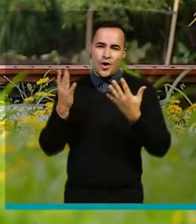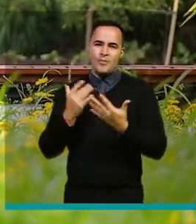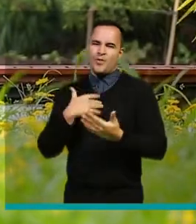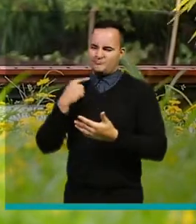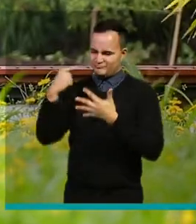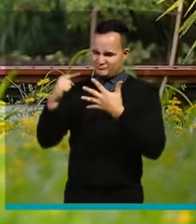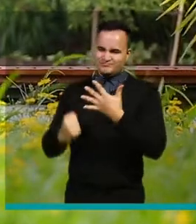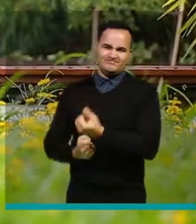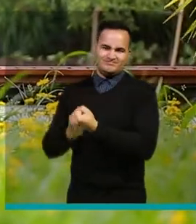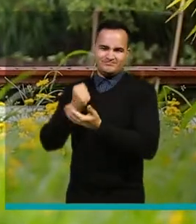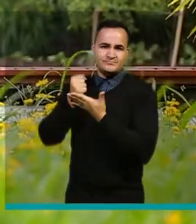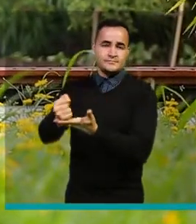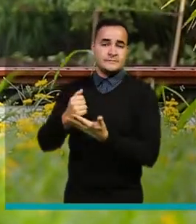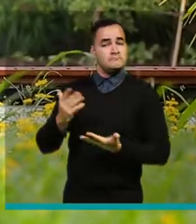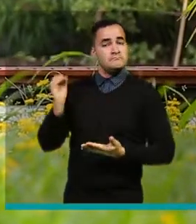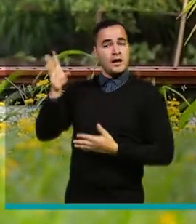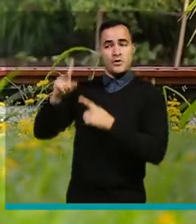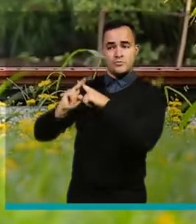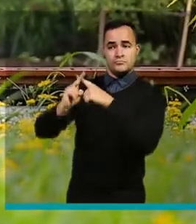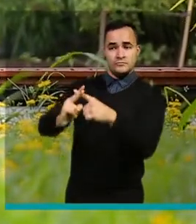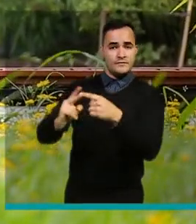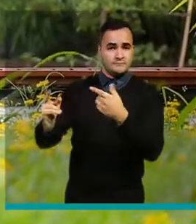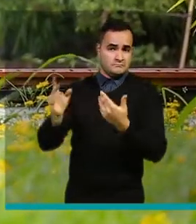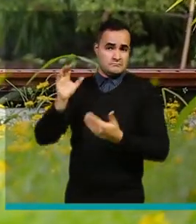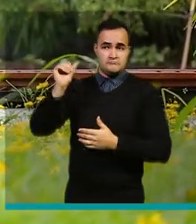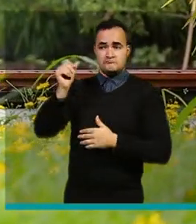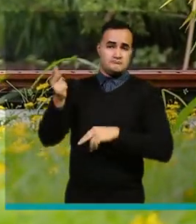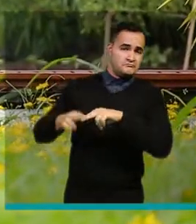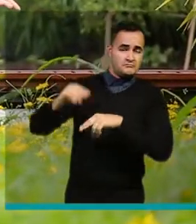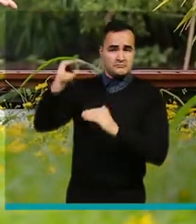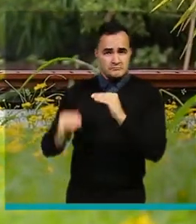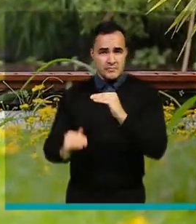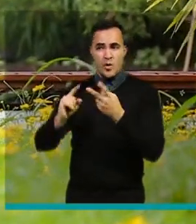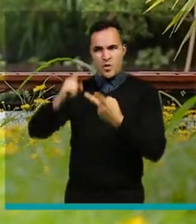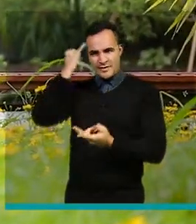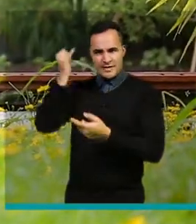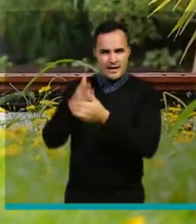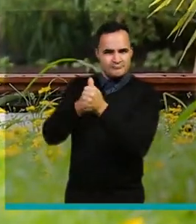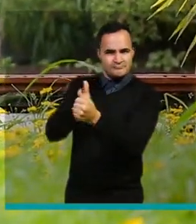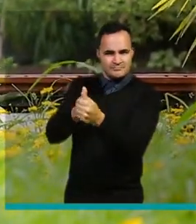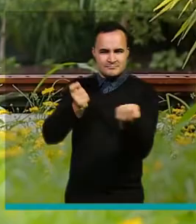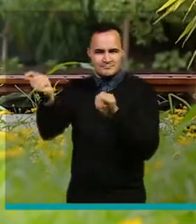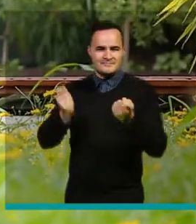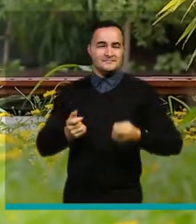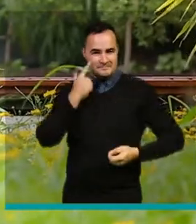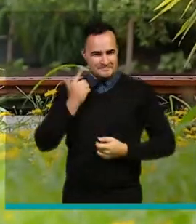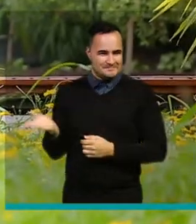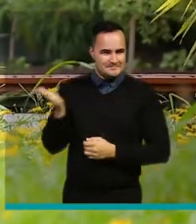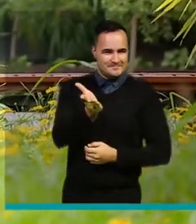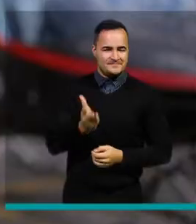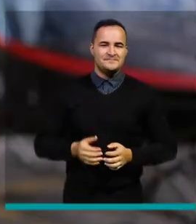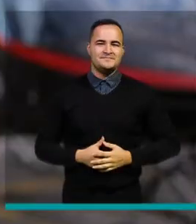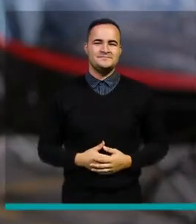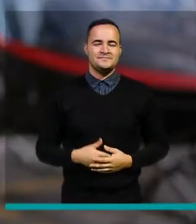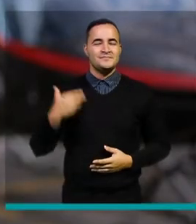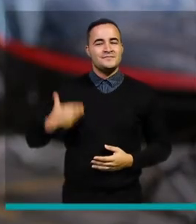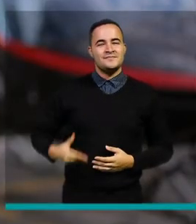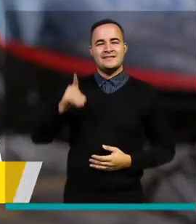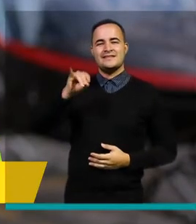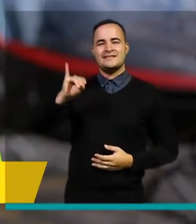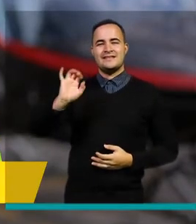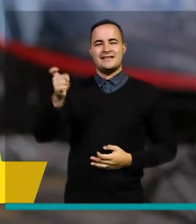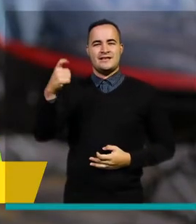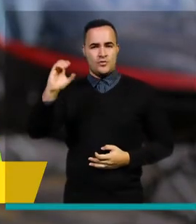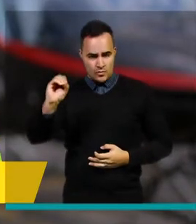paquete de ayudas con créditos y estrategias de comercialización. Conozcamos a uno de los beneficiados. Soy Diego